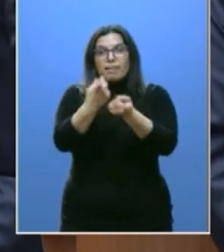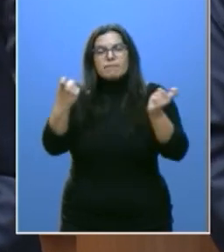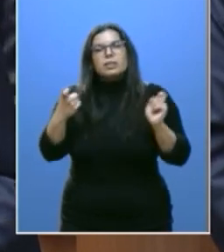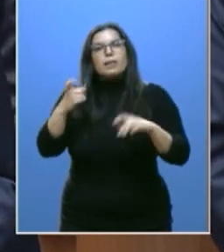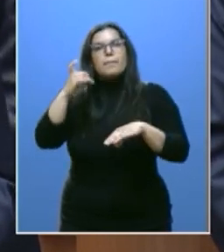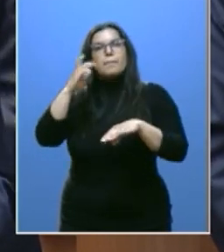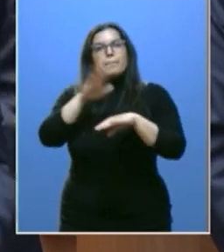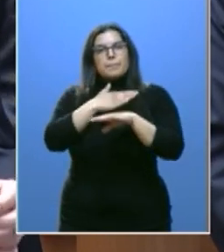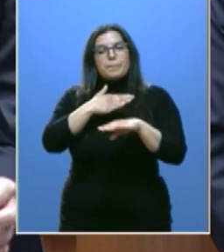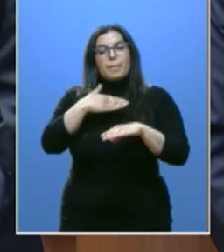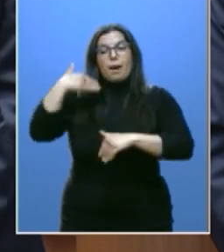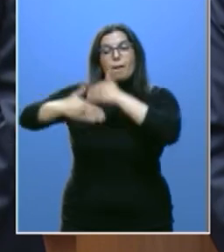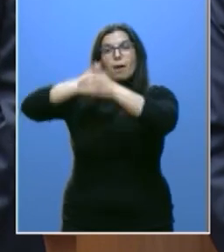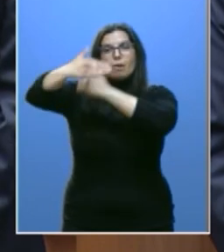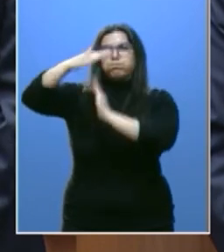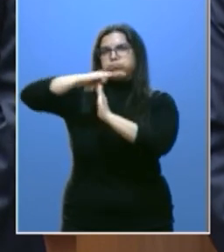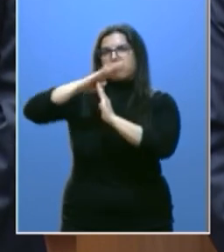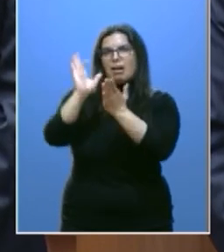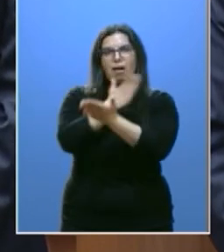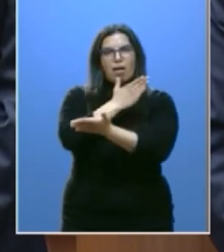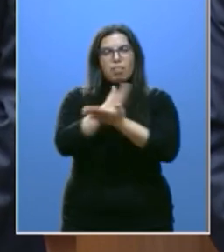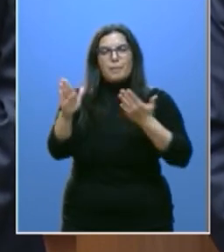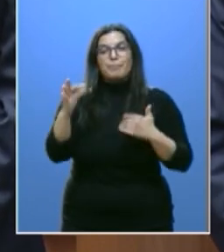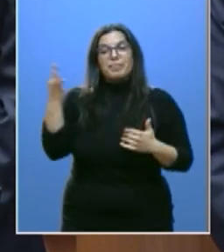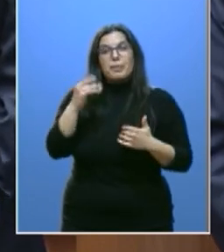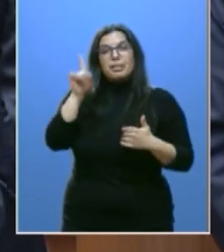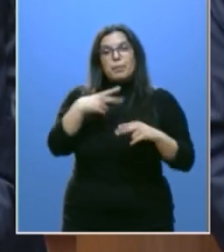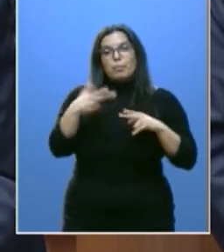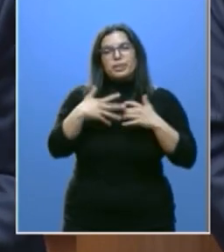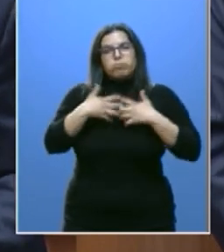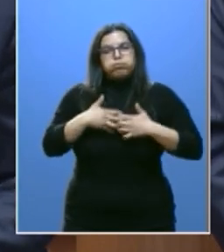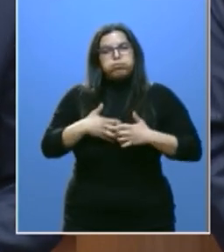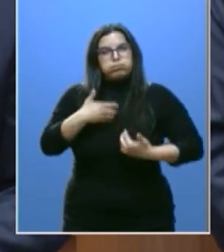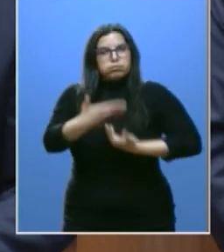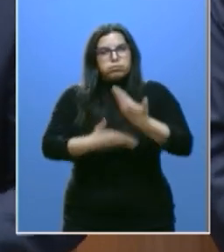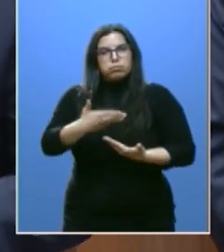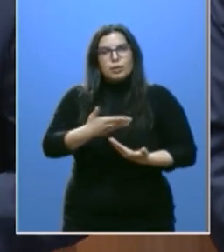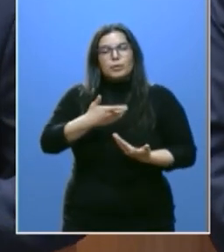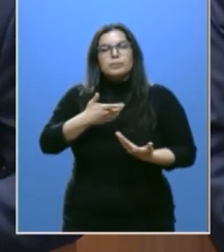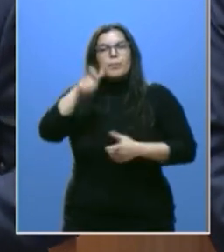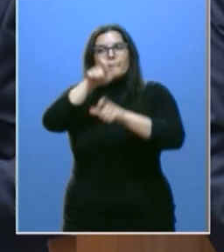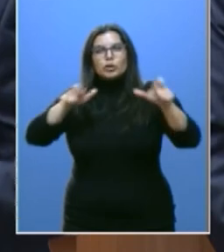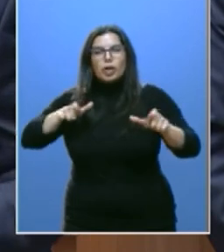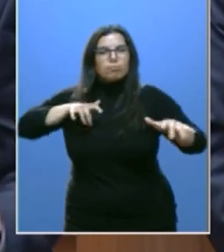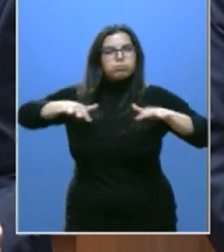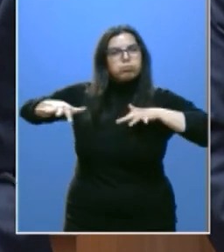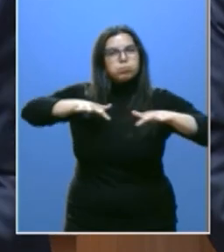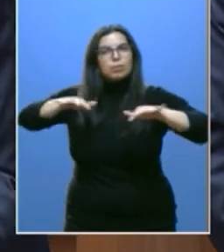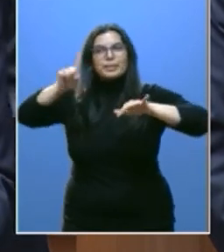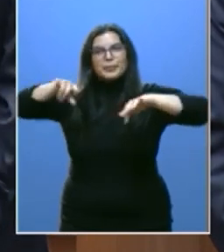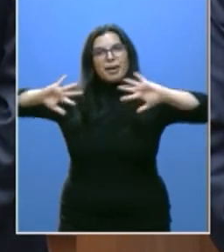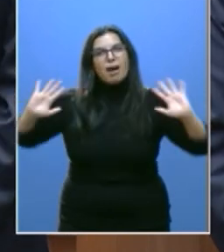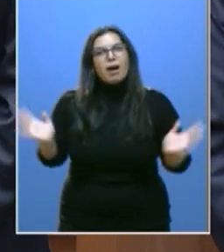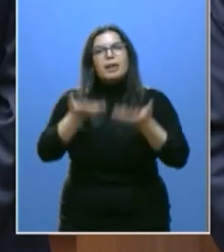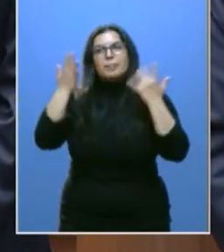no detener nuestro progreso. Debe ser el motor para mover a los pueblos y, también, para animar sus